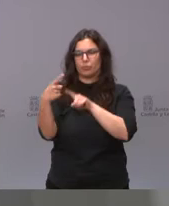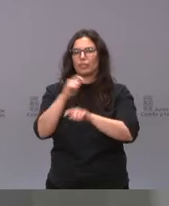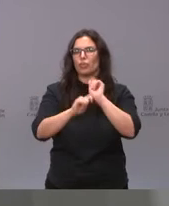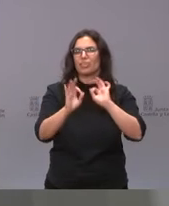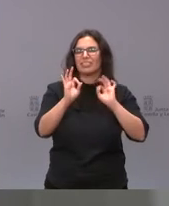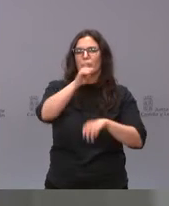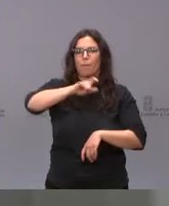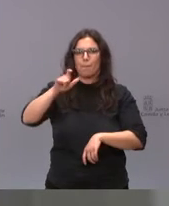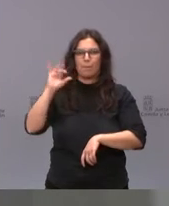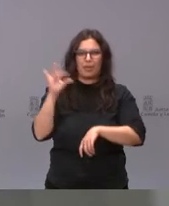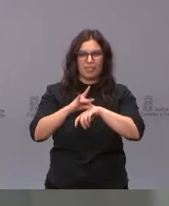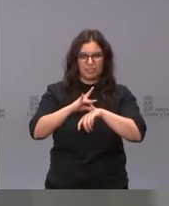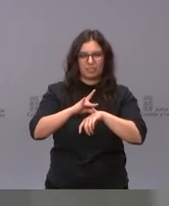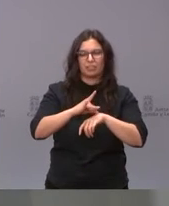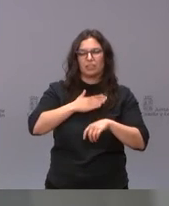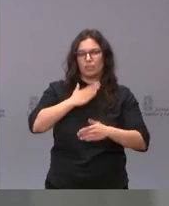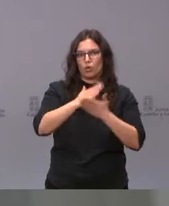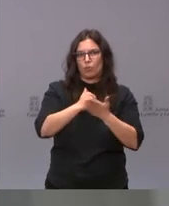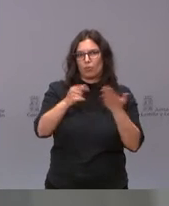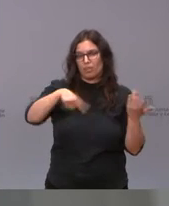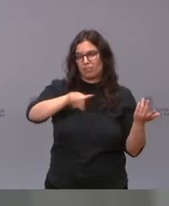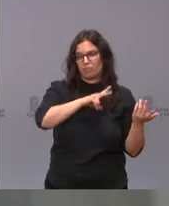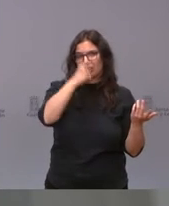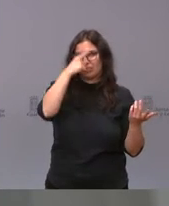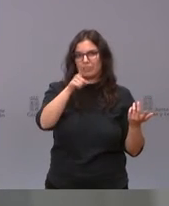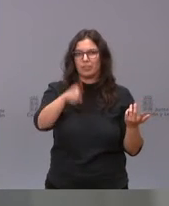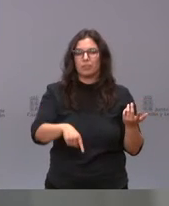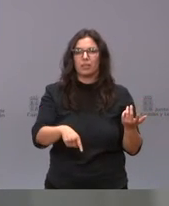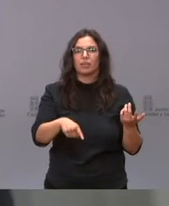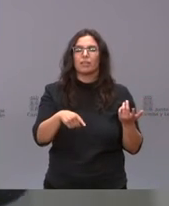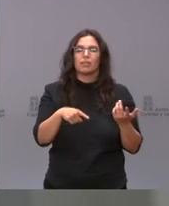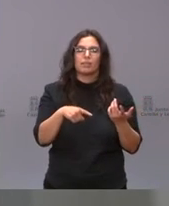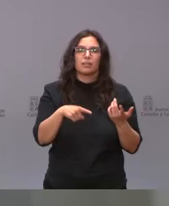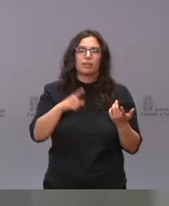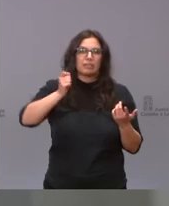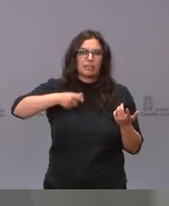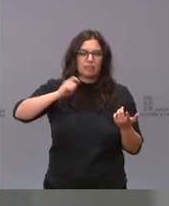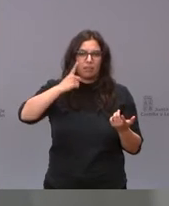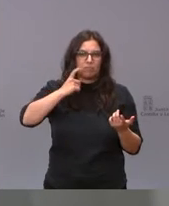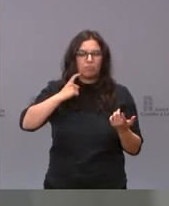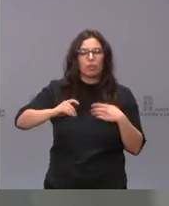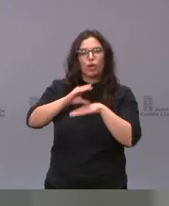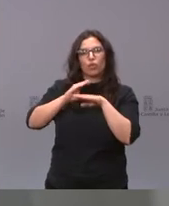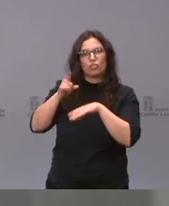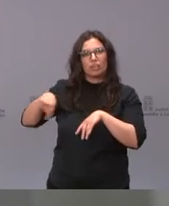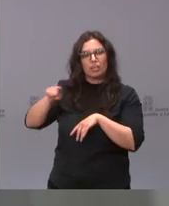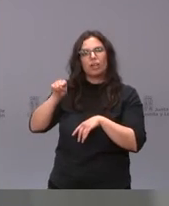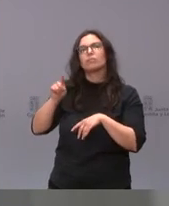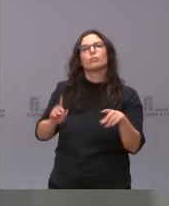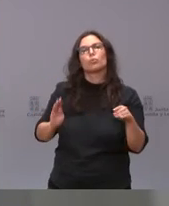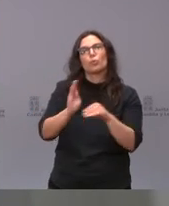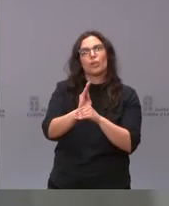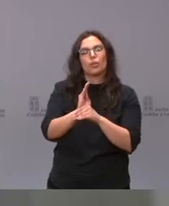de nuestra comunidad. Como saben ustedes también, de forma tradicional, la Consejería subvenciona